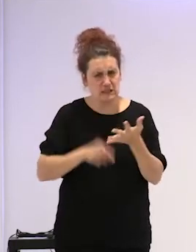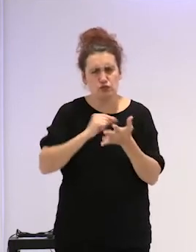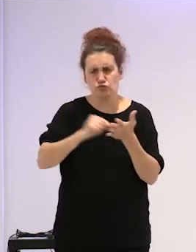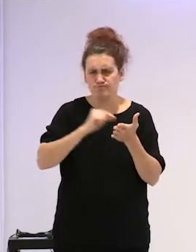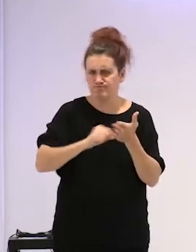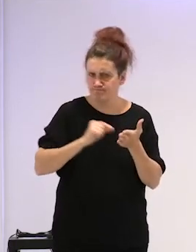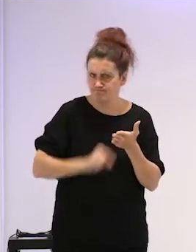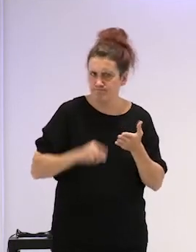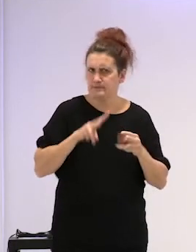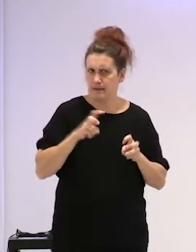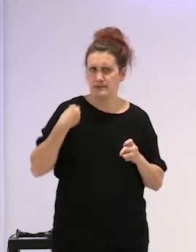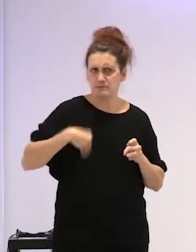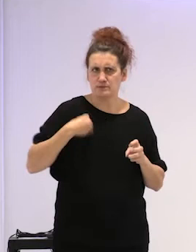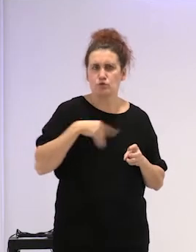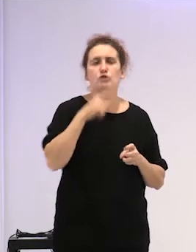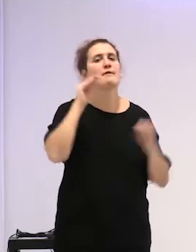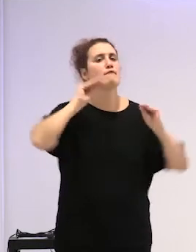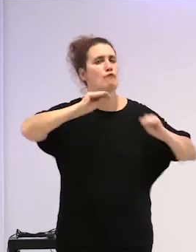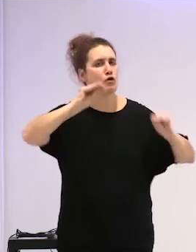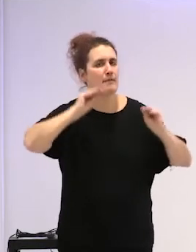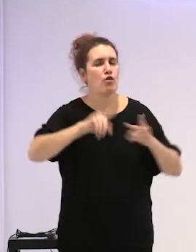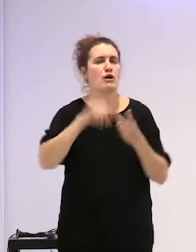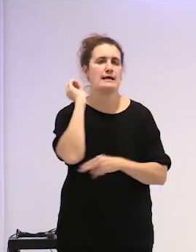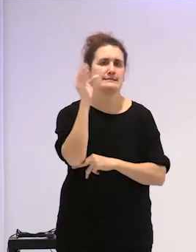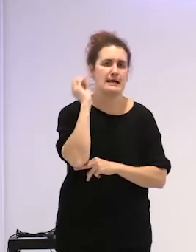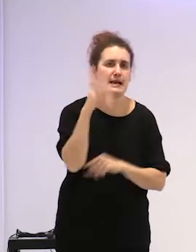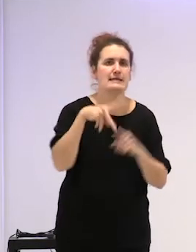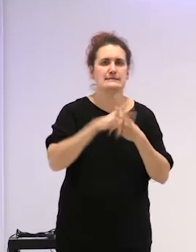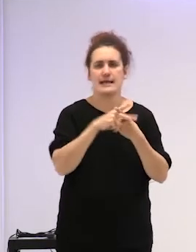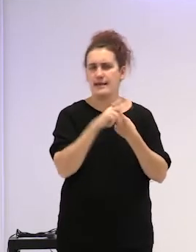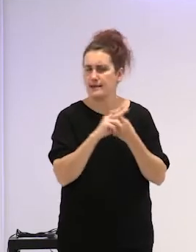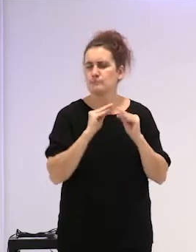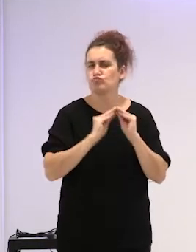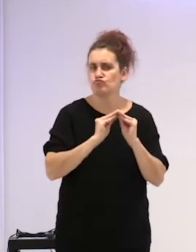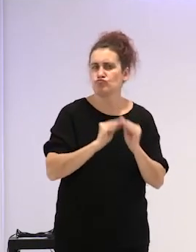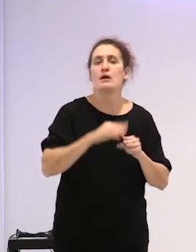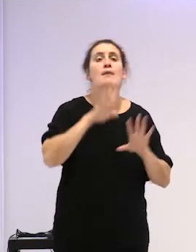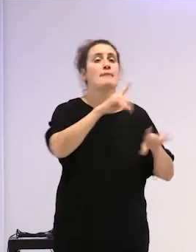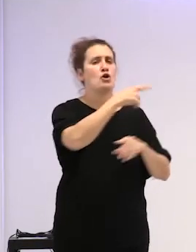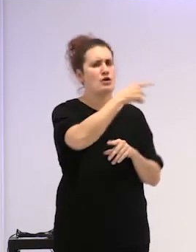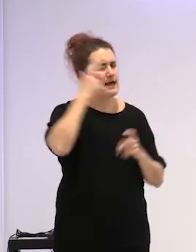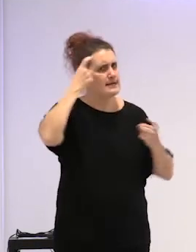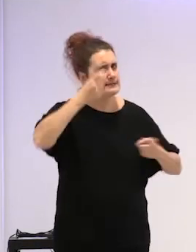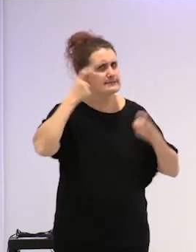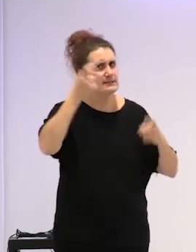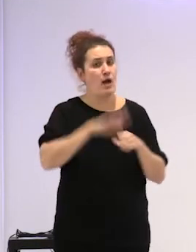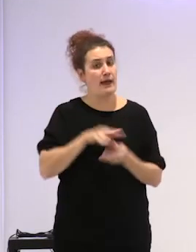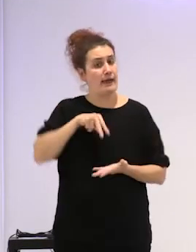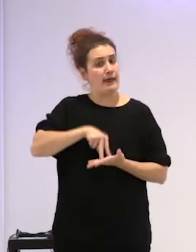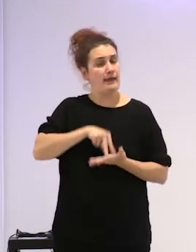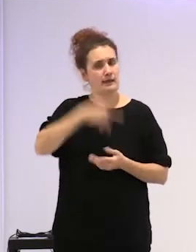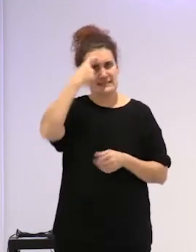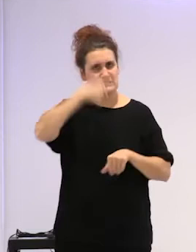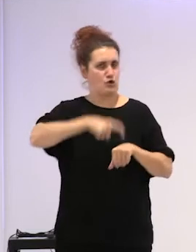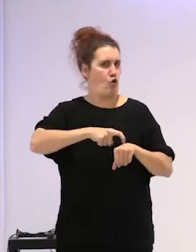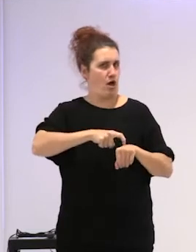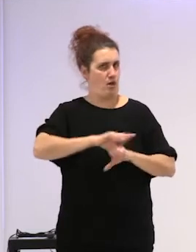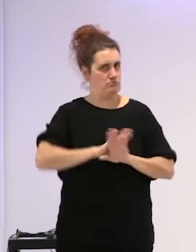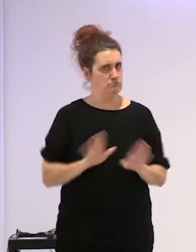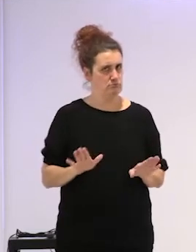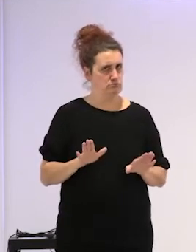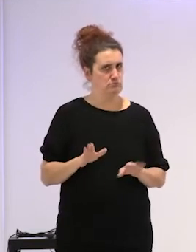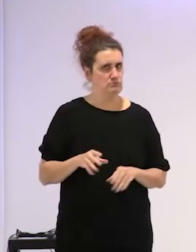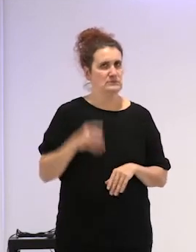estos temas. Es formadora, da charlas, talleres, pero ella ha insistido en que aquí viene como psicóloga. Como